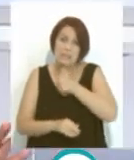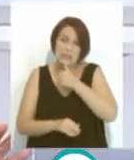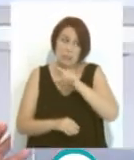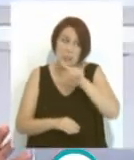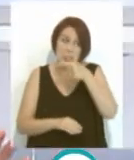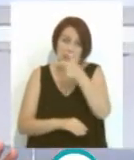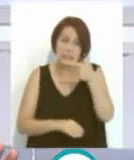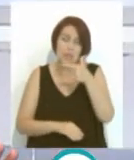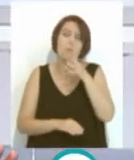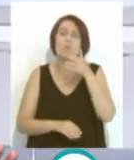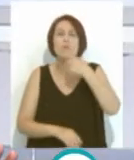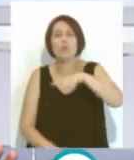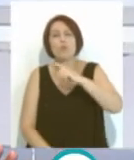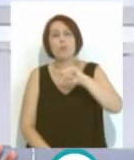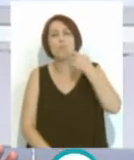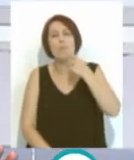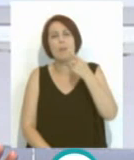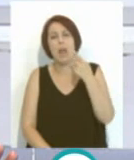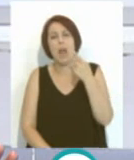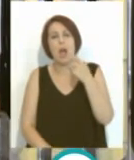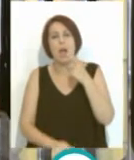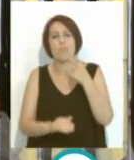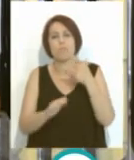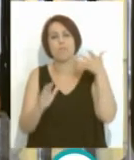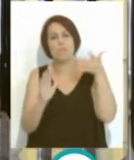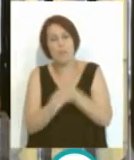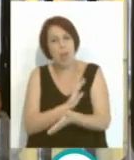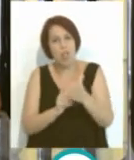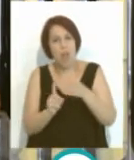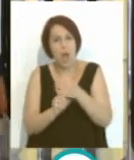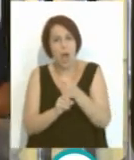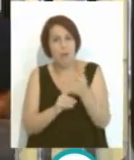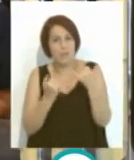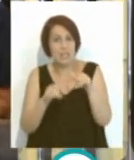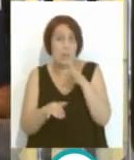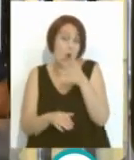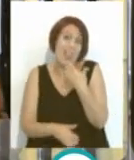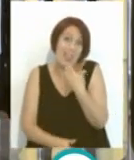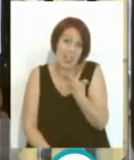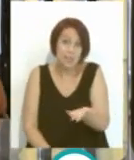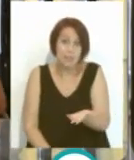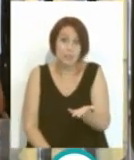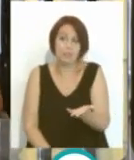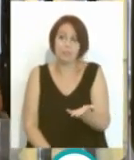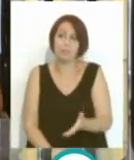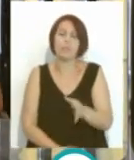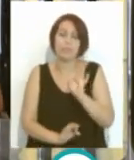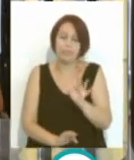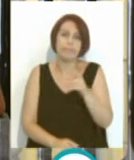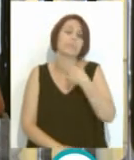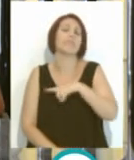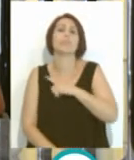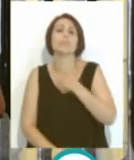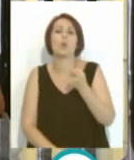usted es la primera permanencia que celebran. Correcto. Por la edad. Claro, por la edad. Nosotros hemos